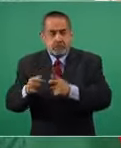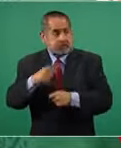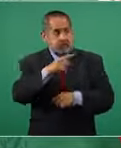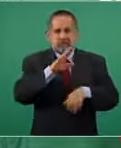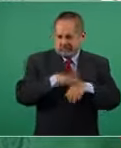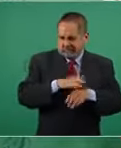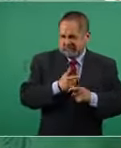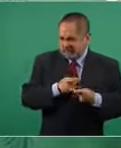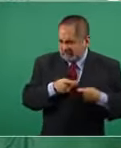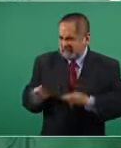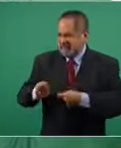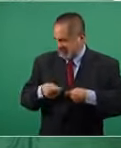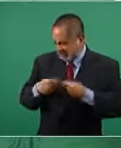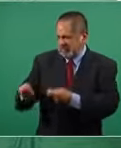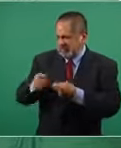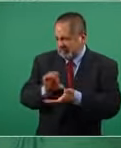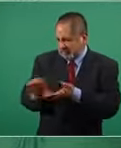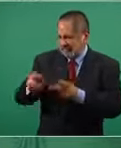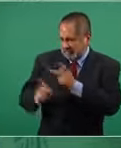créditos